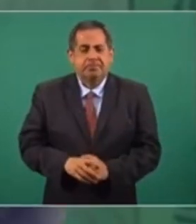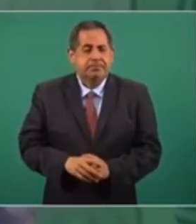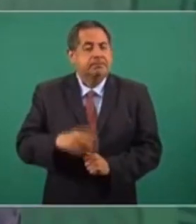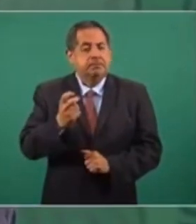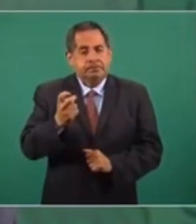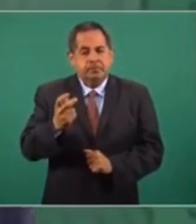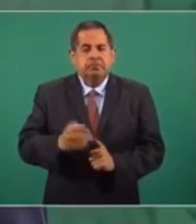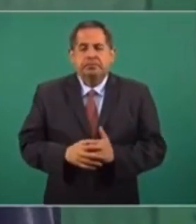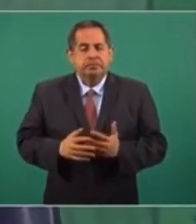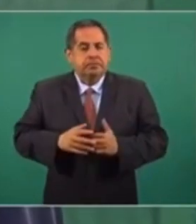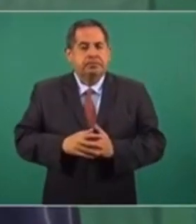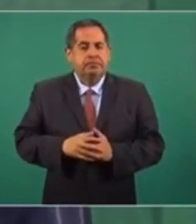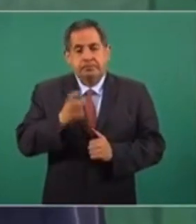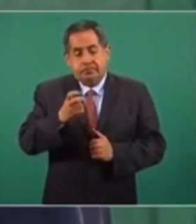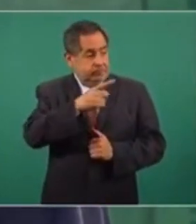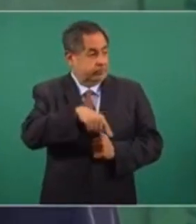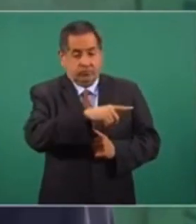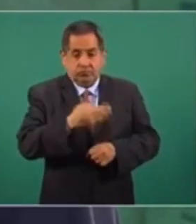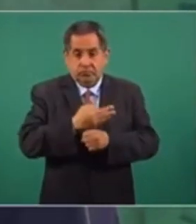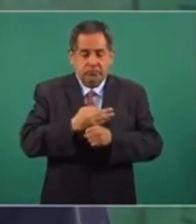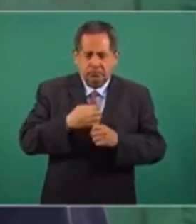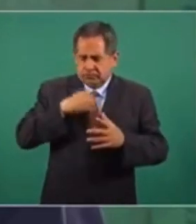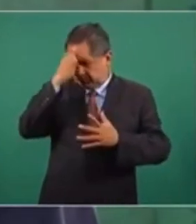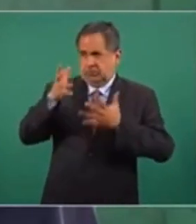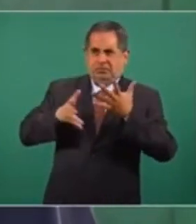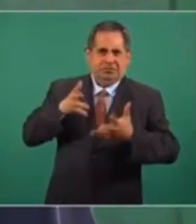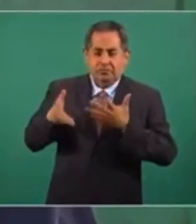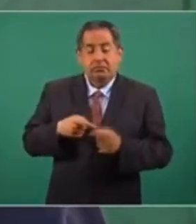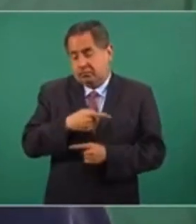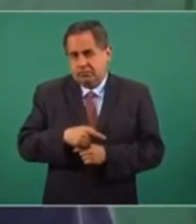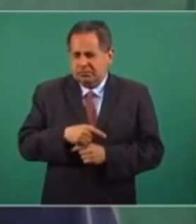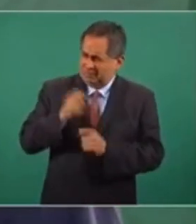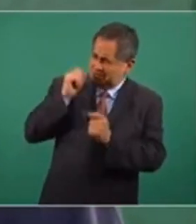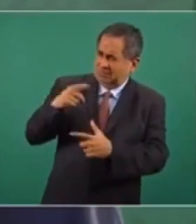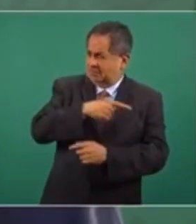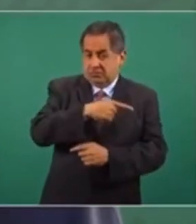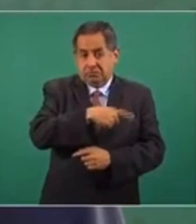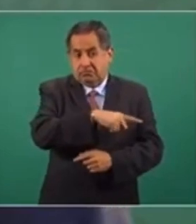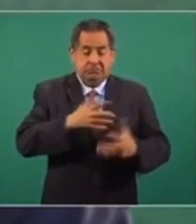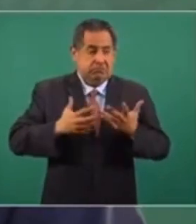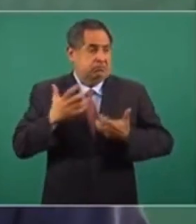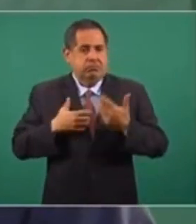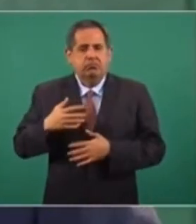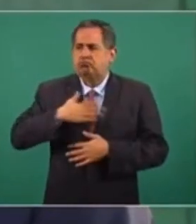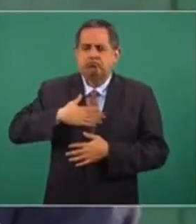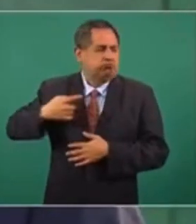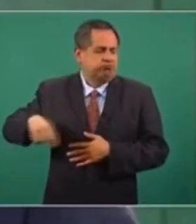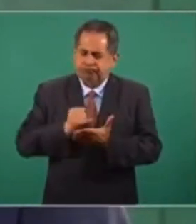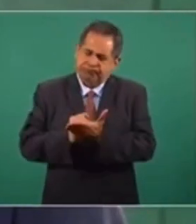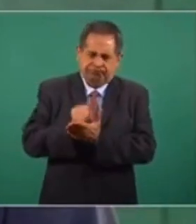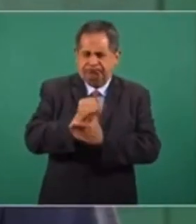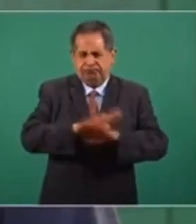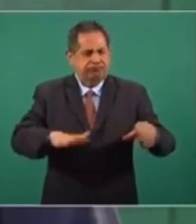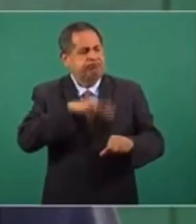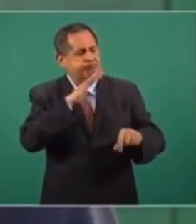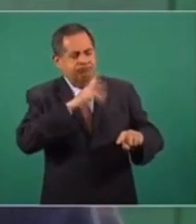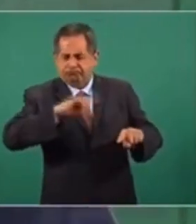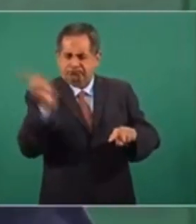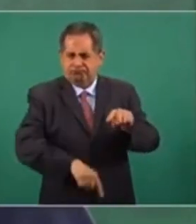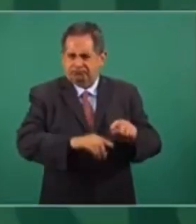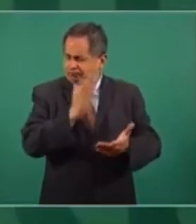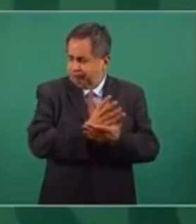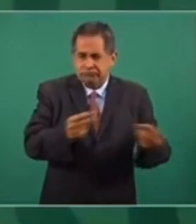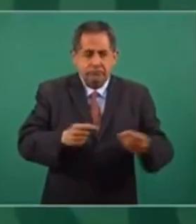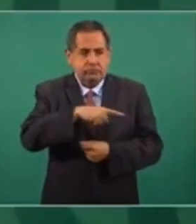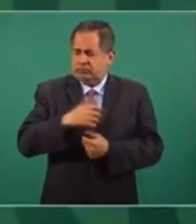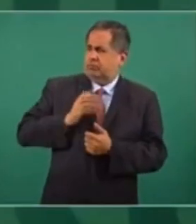Por eso están como extrañados, sorprendidos con la decisión que hemos tomado de desterrar la corrupción. ¿Cómo